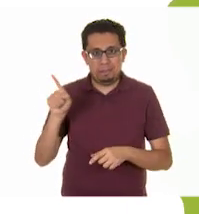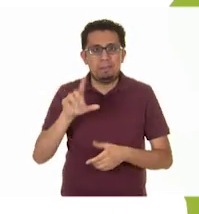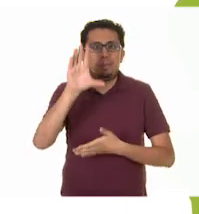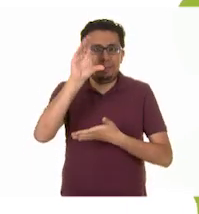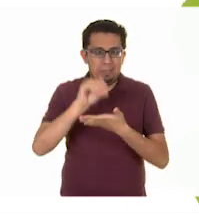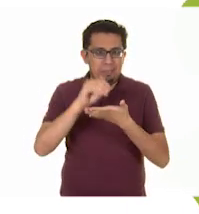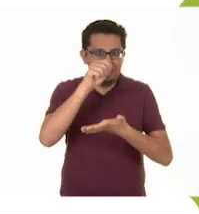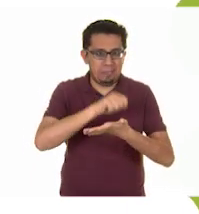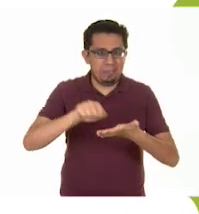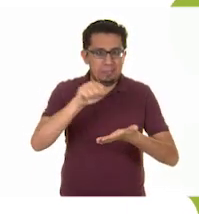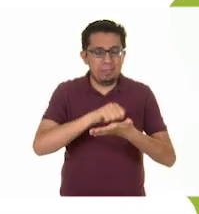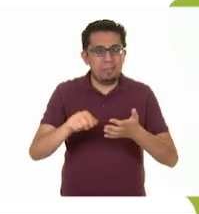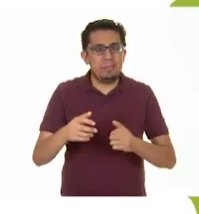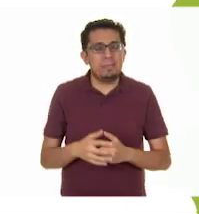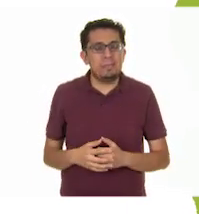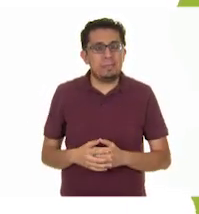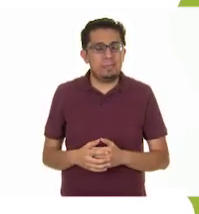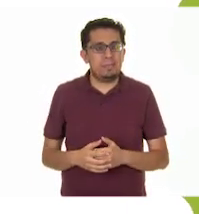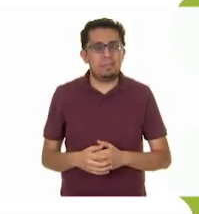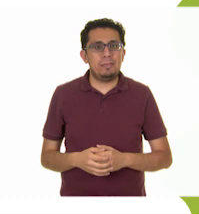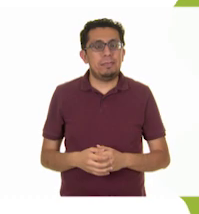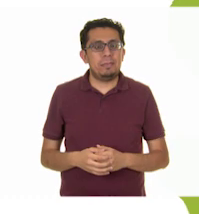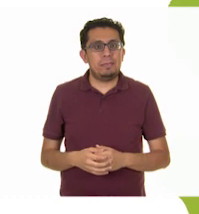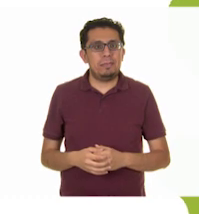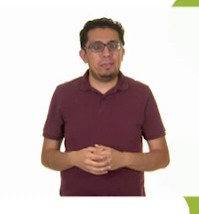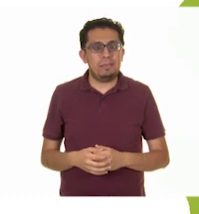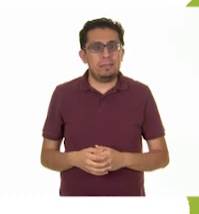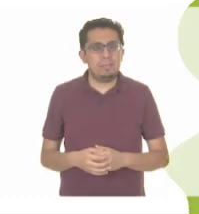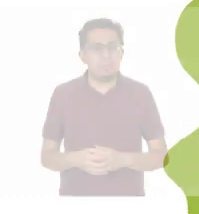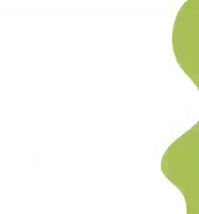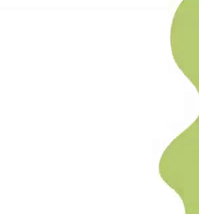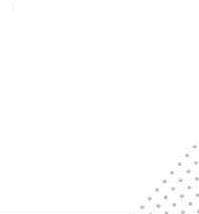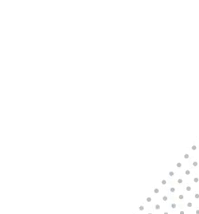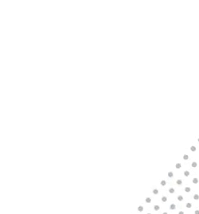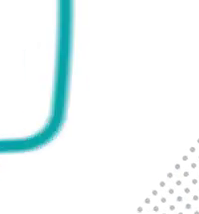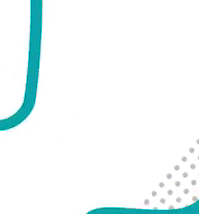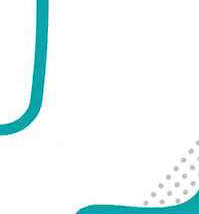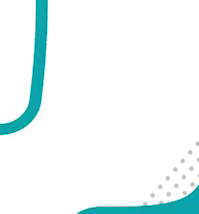aprendeencasa.cep.gov.mx